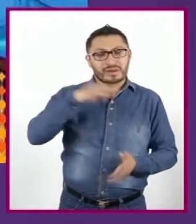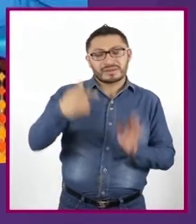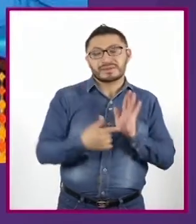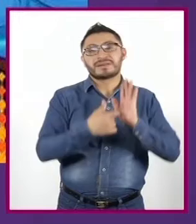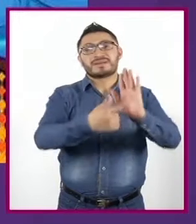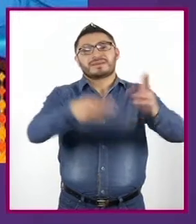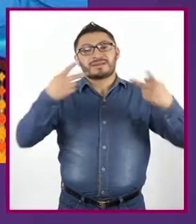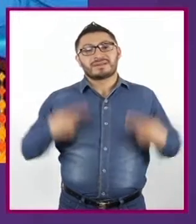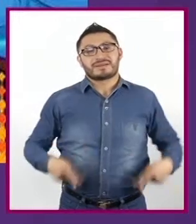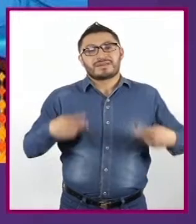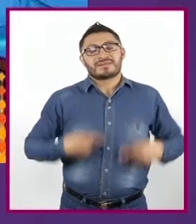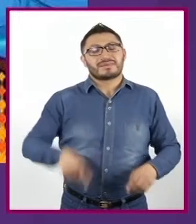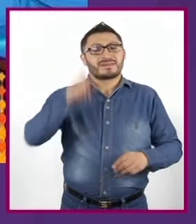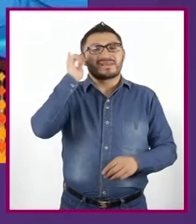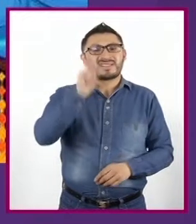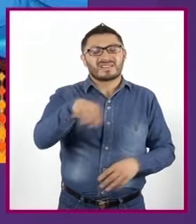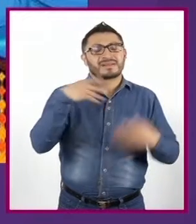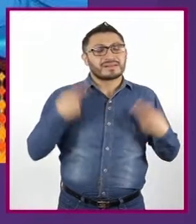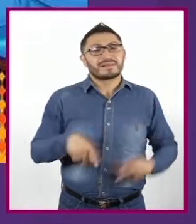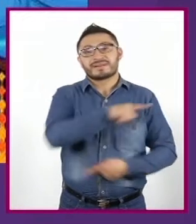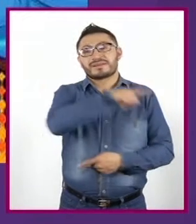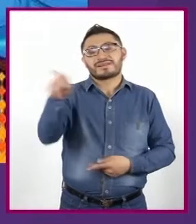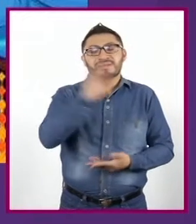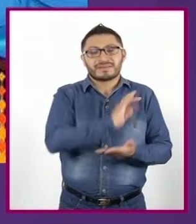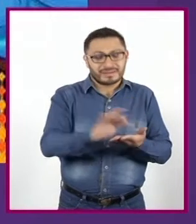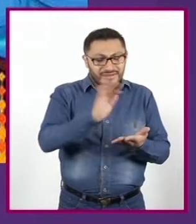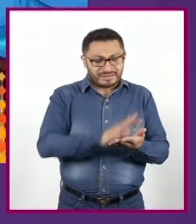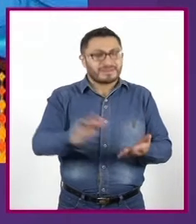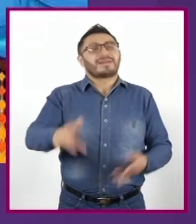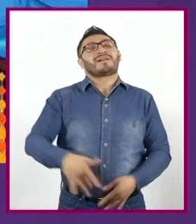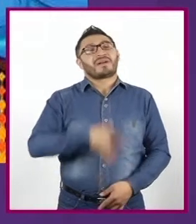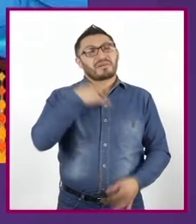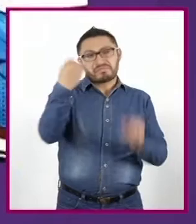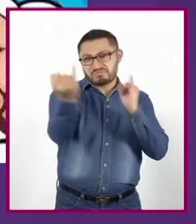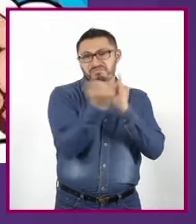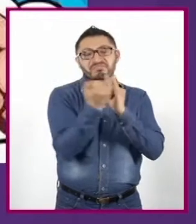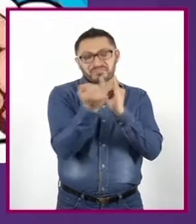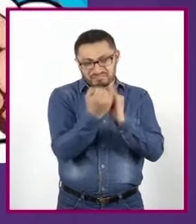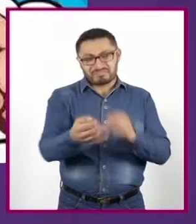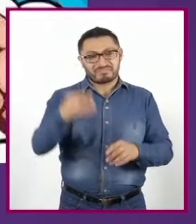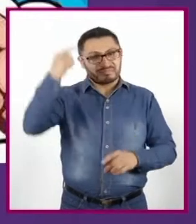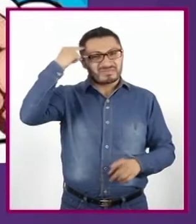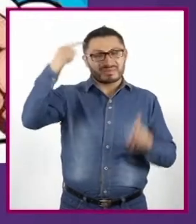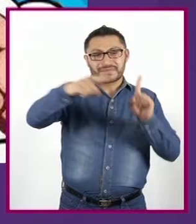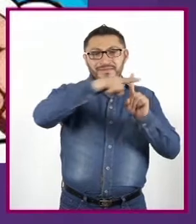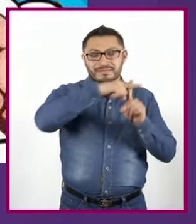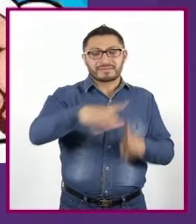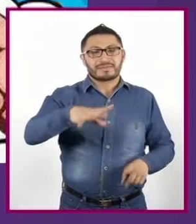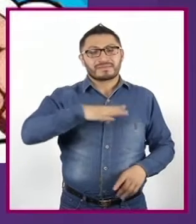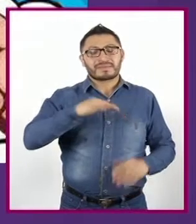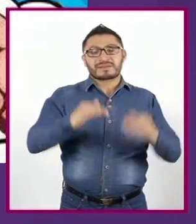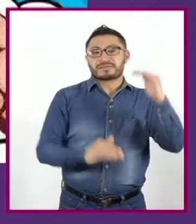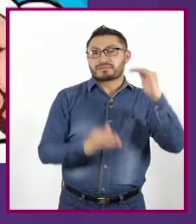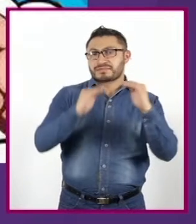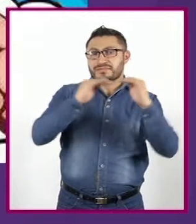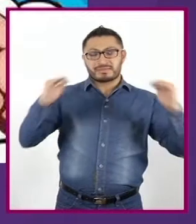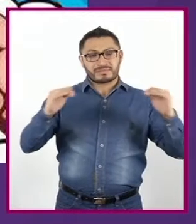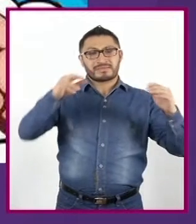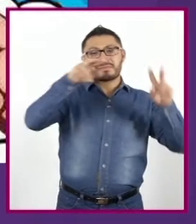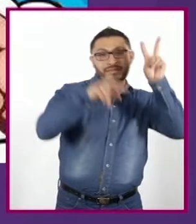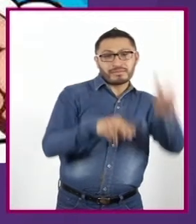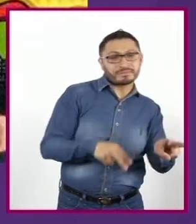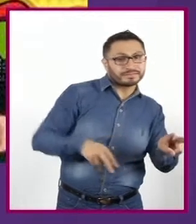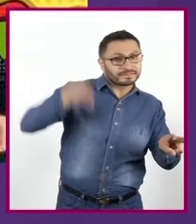personajes con los cuales los lectores se puedan identificar positivamente Mantengan un equilibrio entre realidad